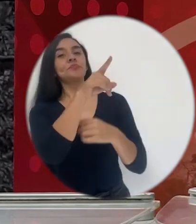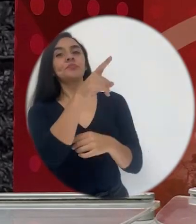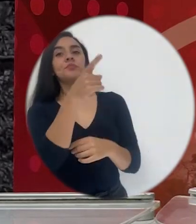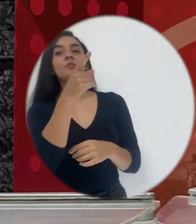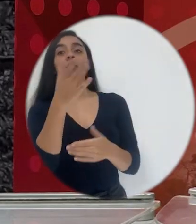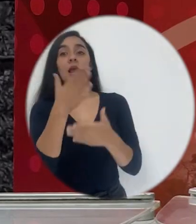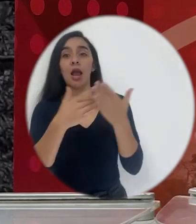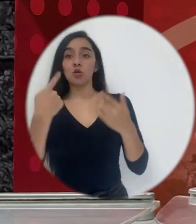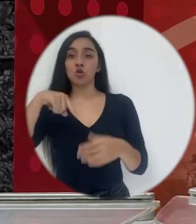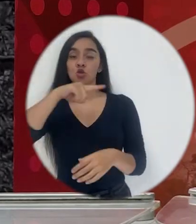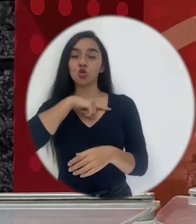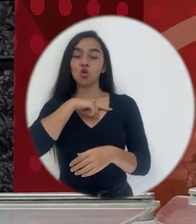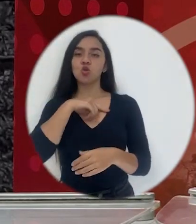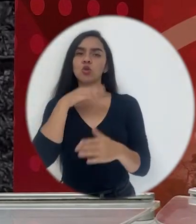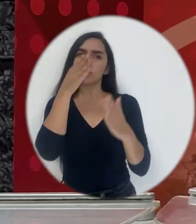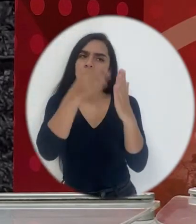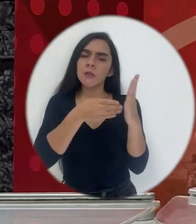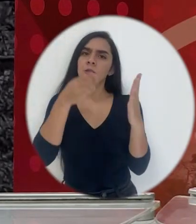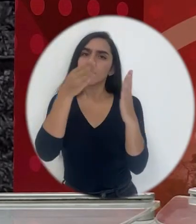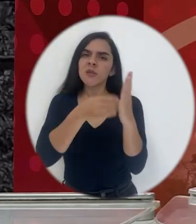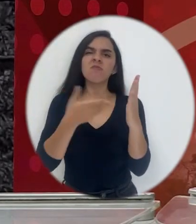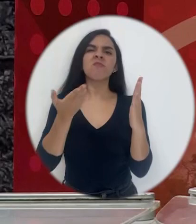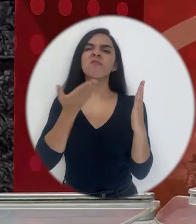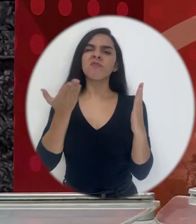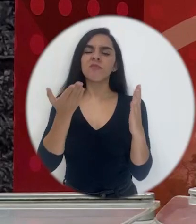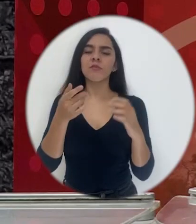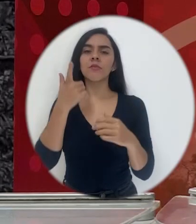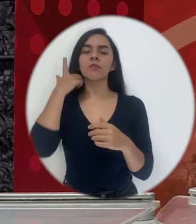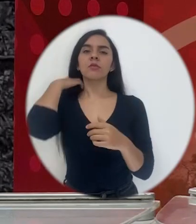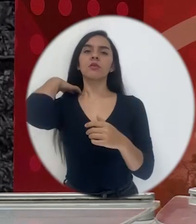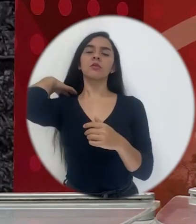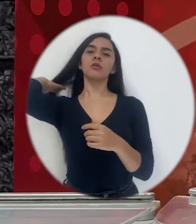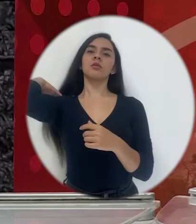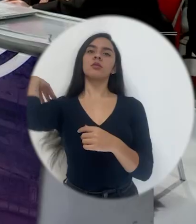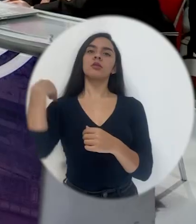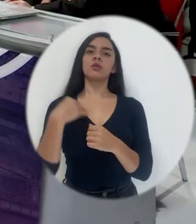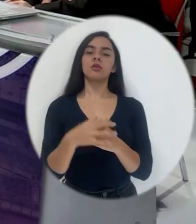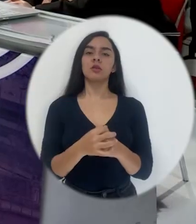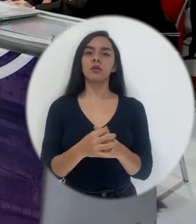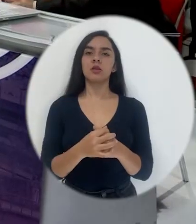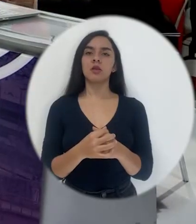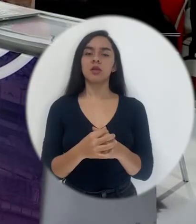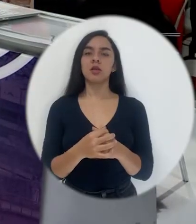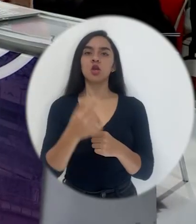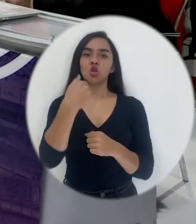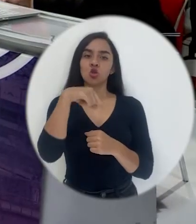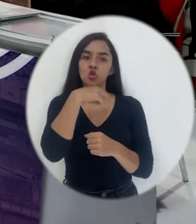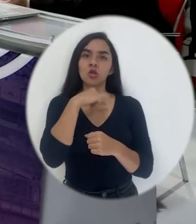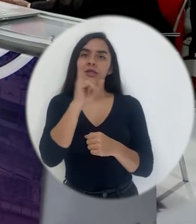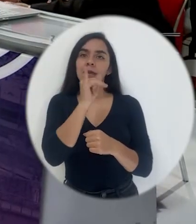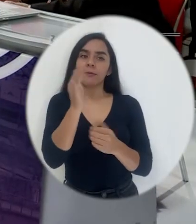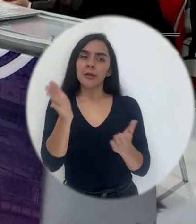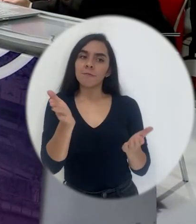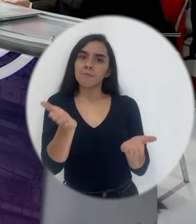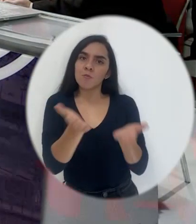que nosotros insistimos bastante es que también le instamos siempre al docente,